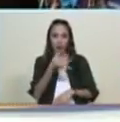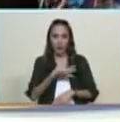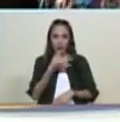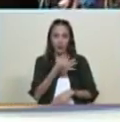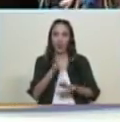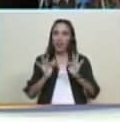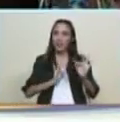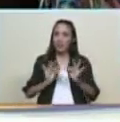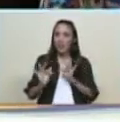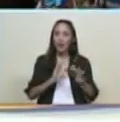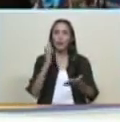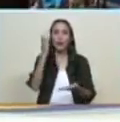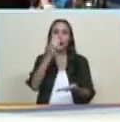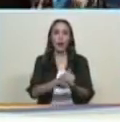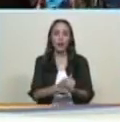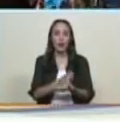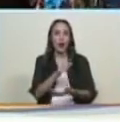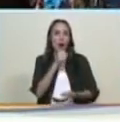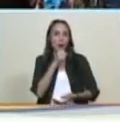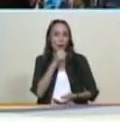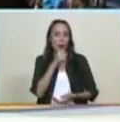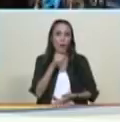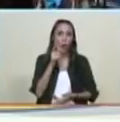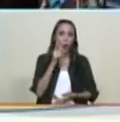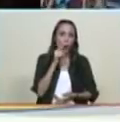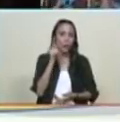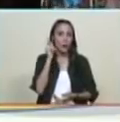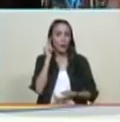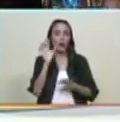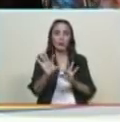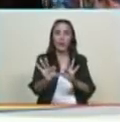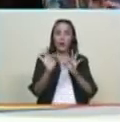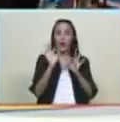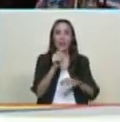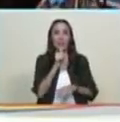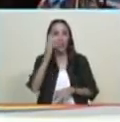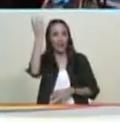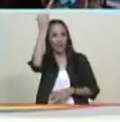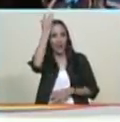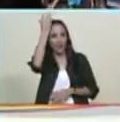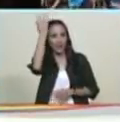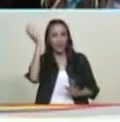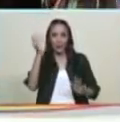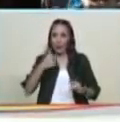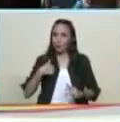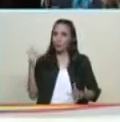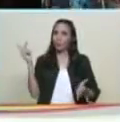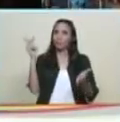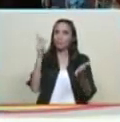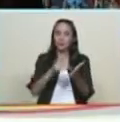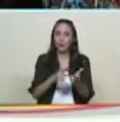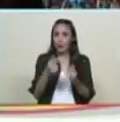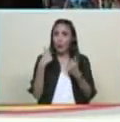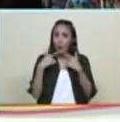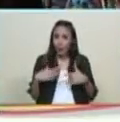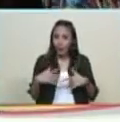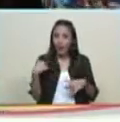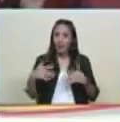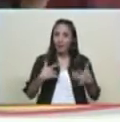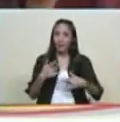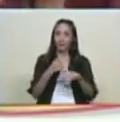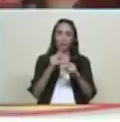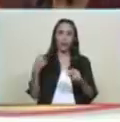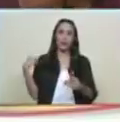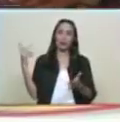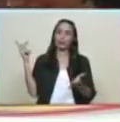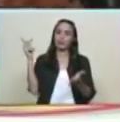tarde Teatro Katia los abuelos y las abuelas van a escoger a su madrina y a su padre eso no me lo pierdo es una cosa bellísima no me lo pierdo una